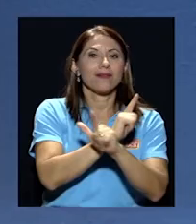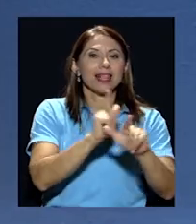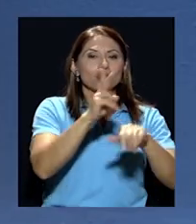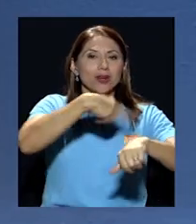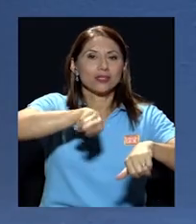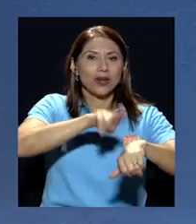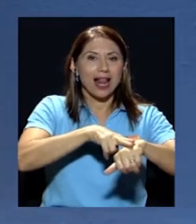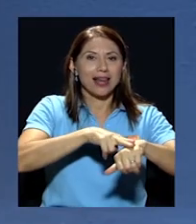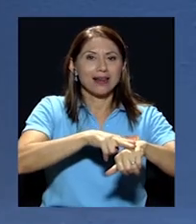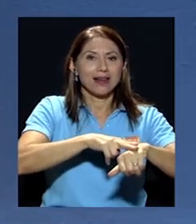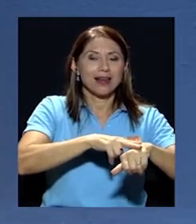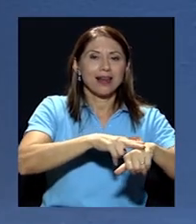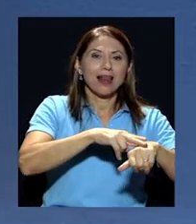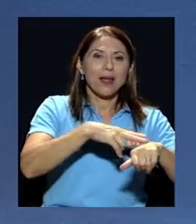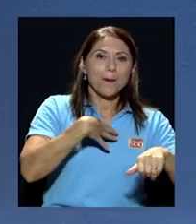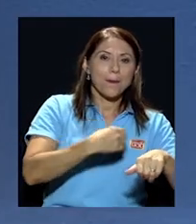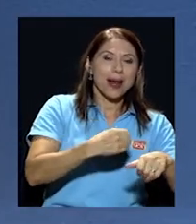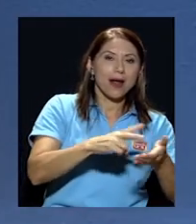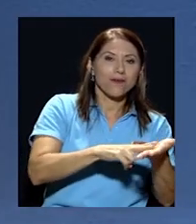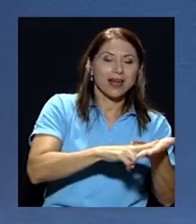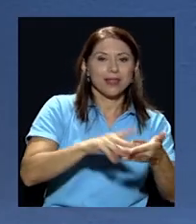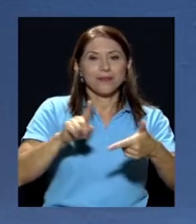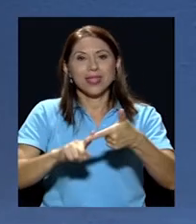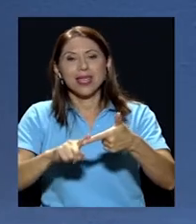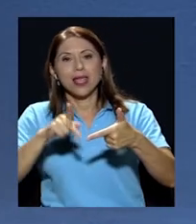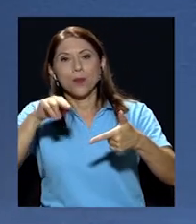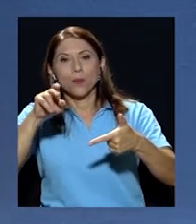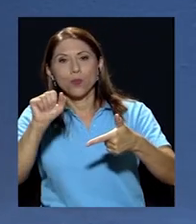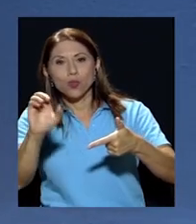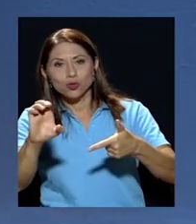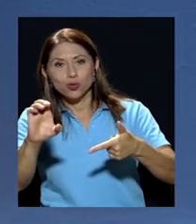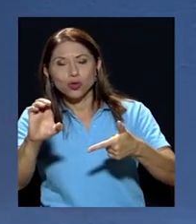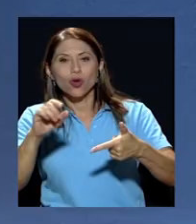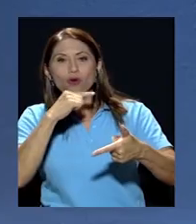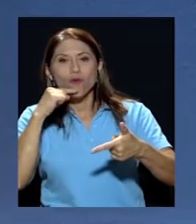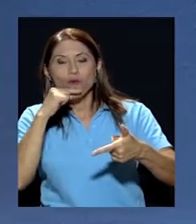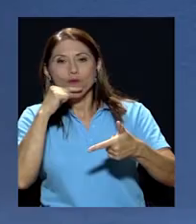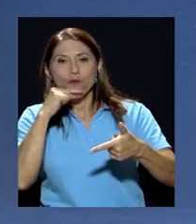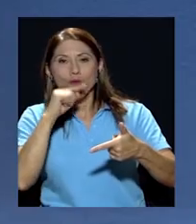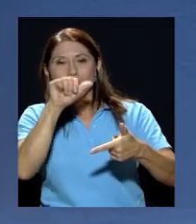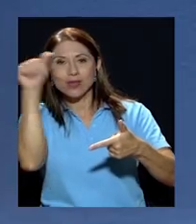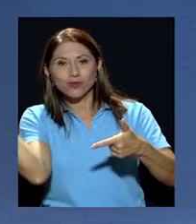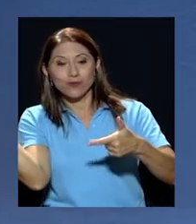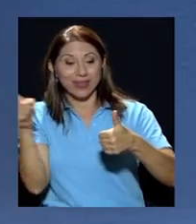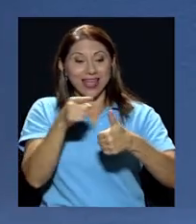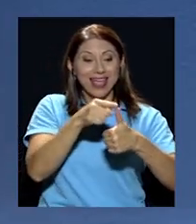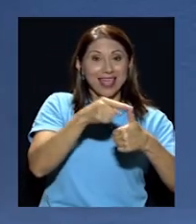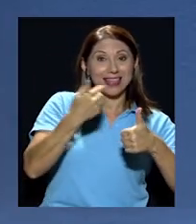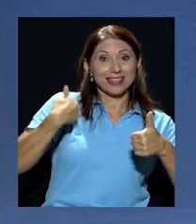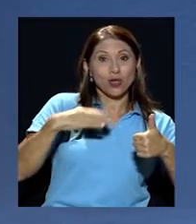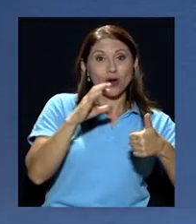Social Cristiana o sea entre el señor Álvarez de Santi que tiene todo el dinero del mundo que tiene